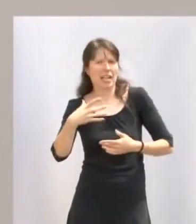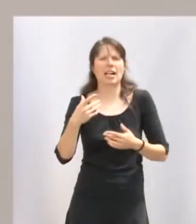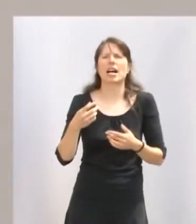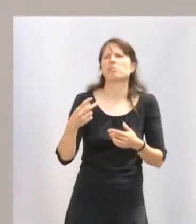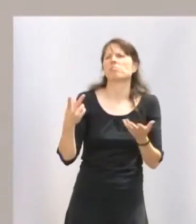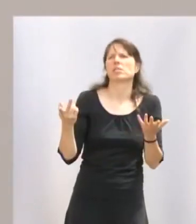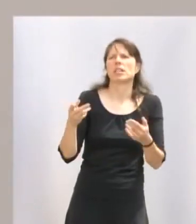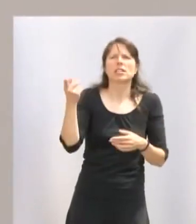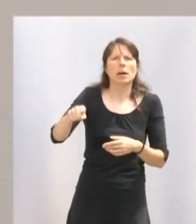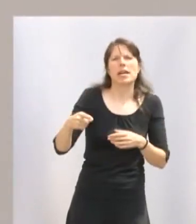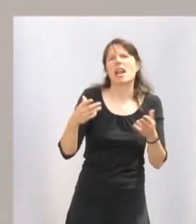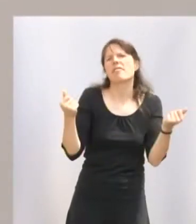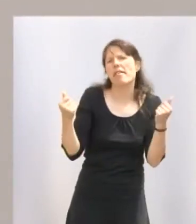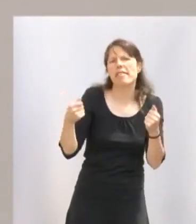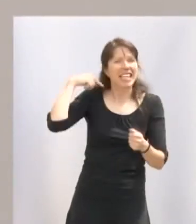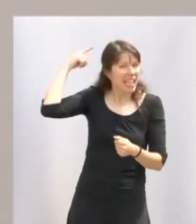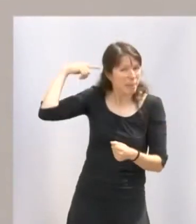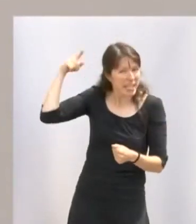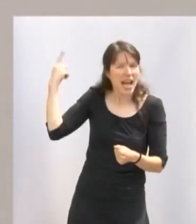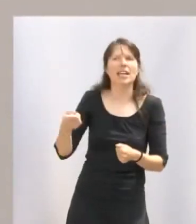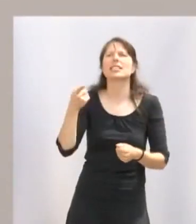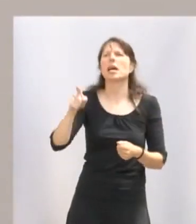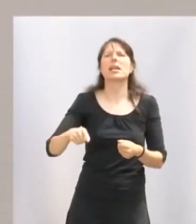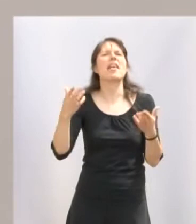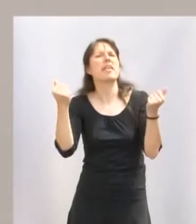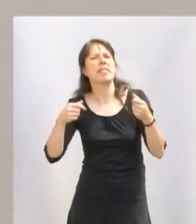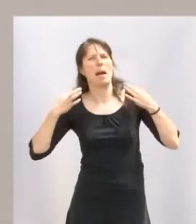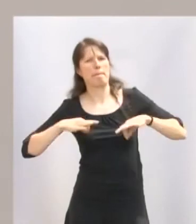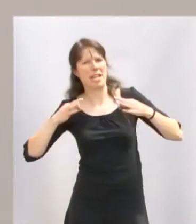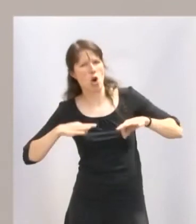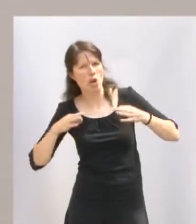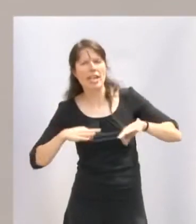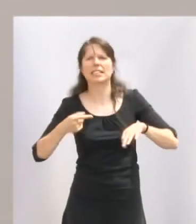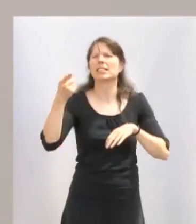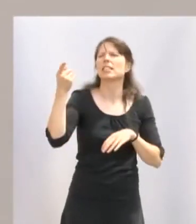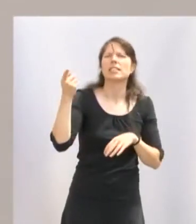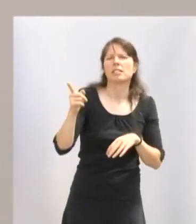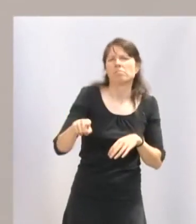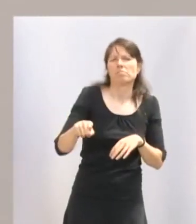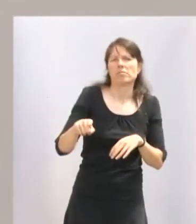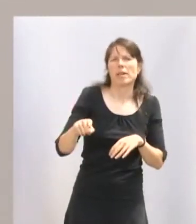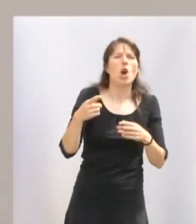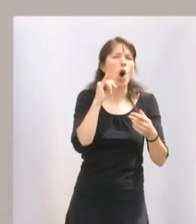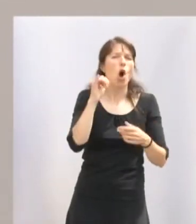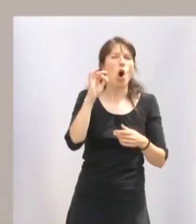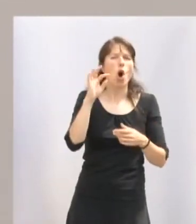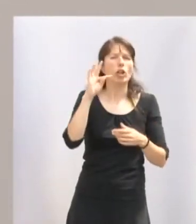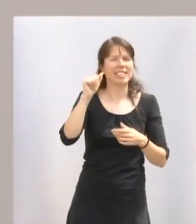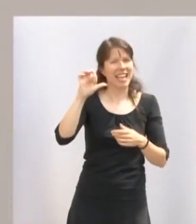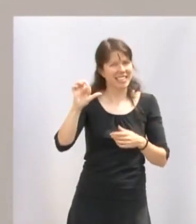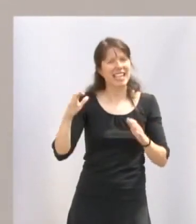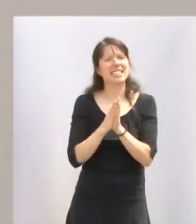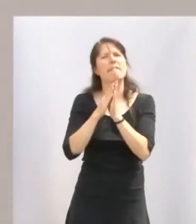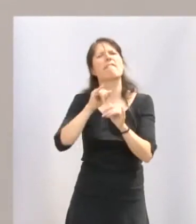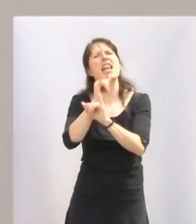de San Millán, la contradanza de Briones, la danza de la flor de Mansilla, la peregrina de Leiva, y las jotas de San Felices de Aro,